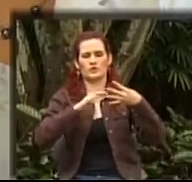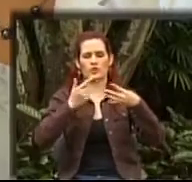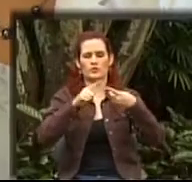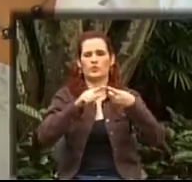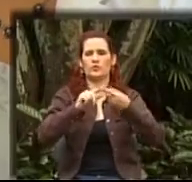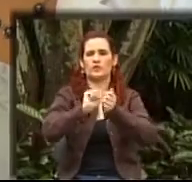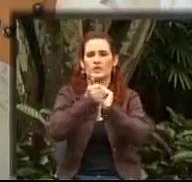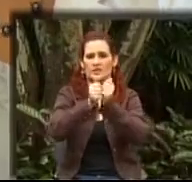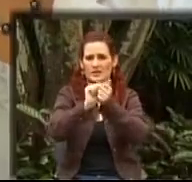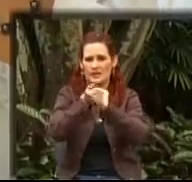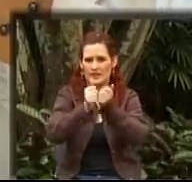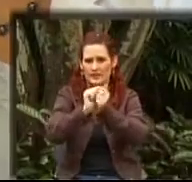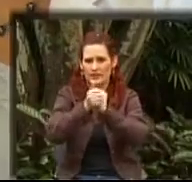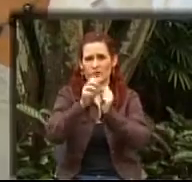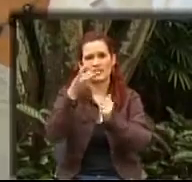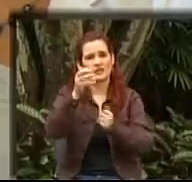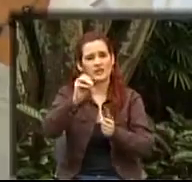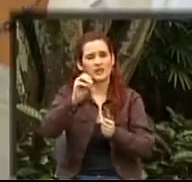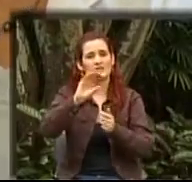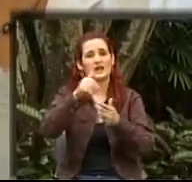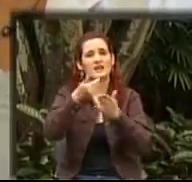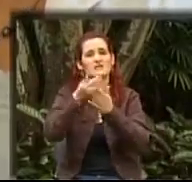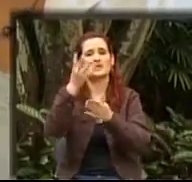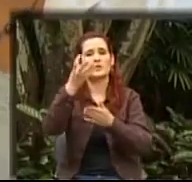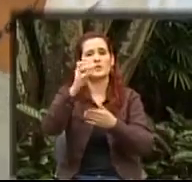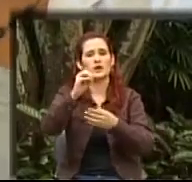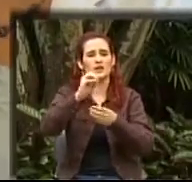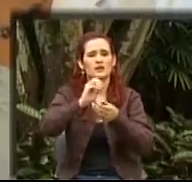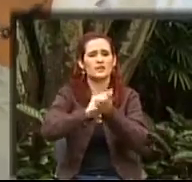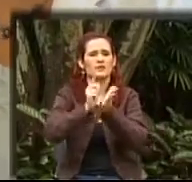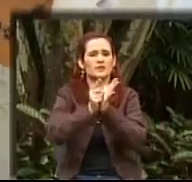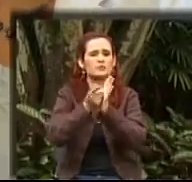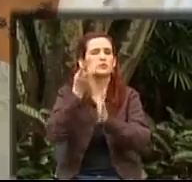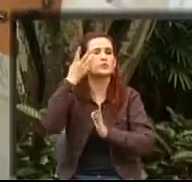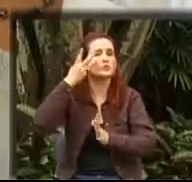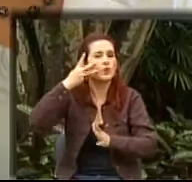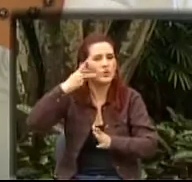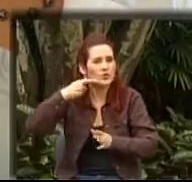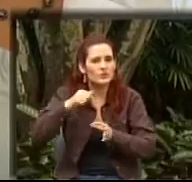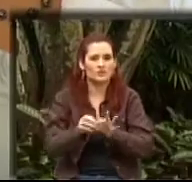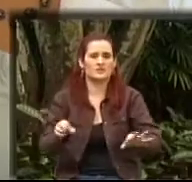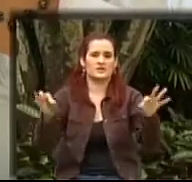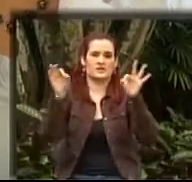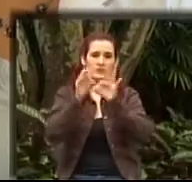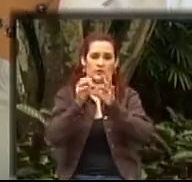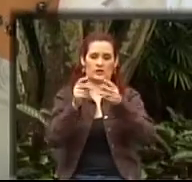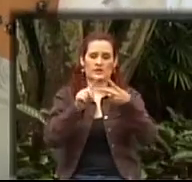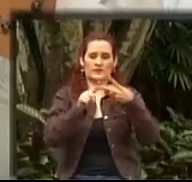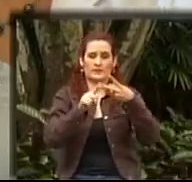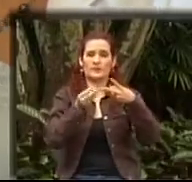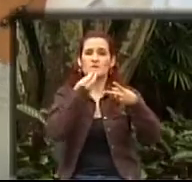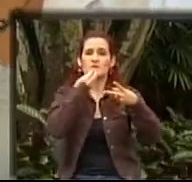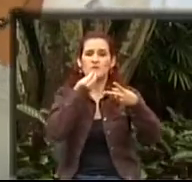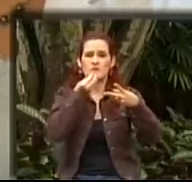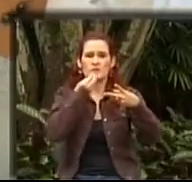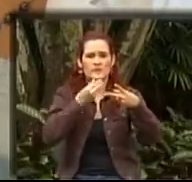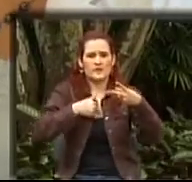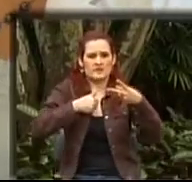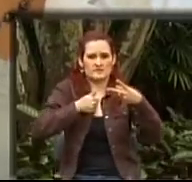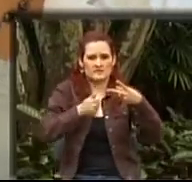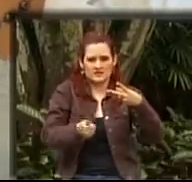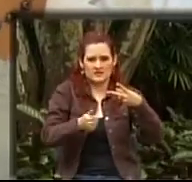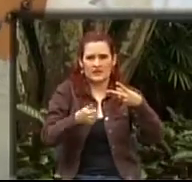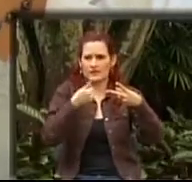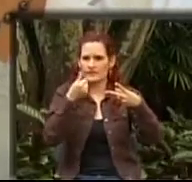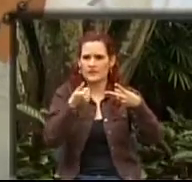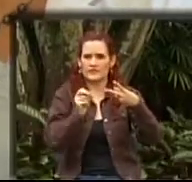ejercicio más o menos de 30 a 45 minutos diarios es importantísimo. Consumir alimentos saludables, que también a